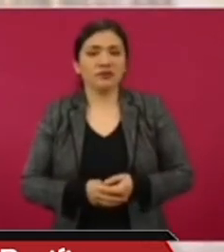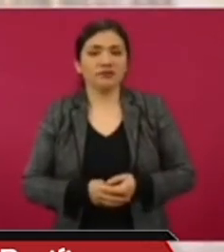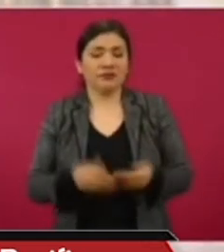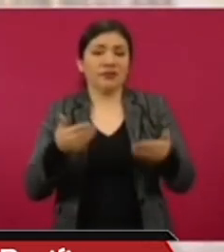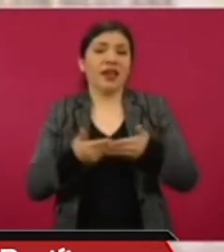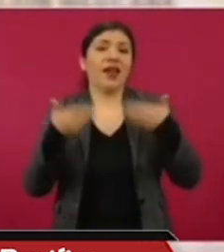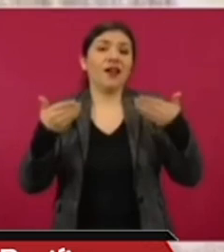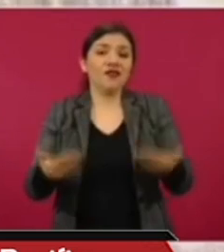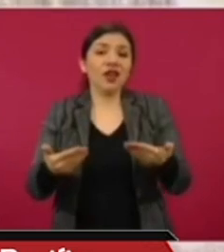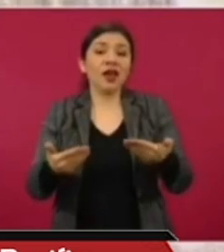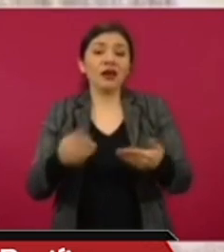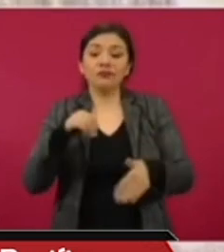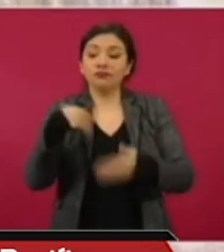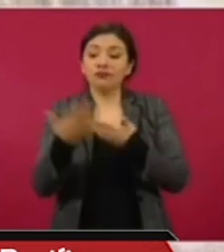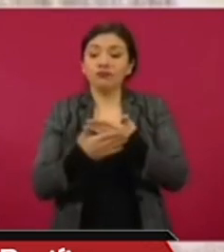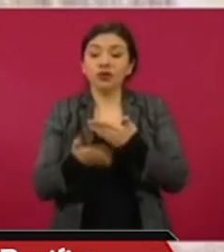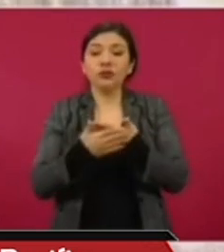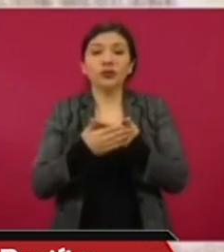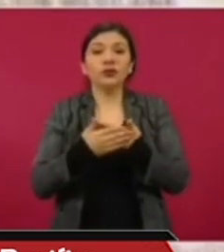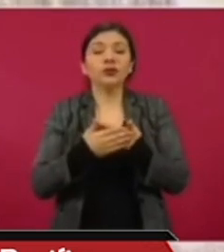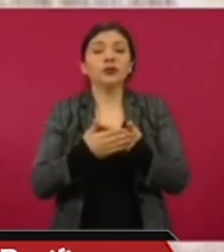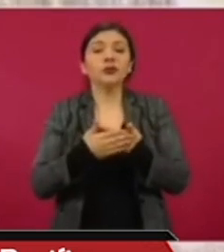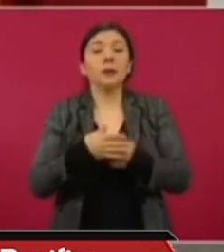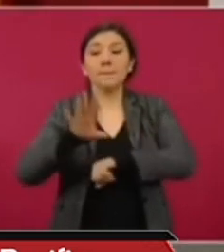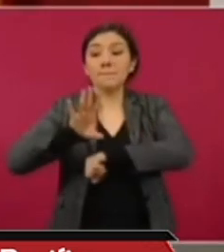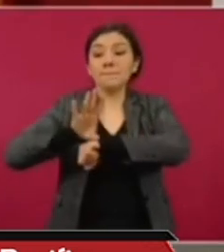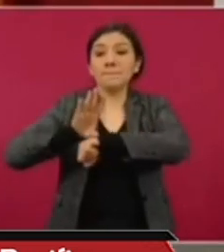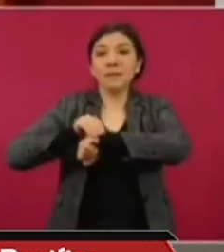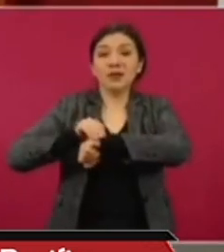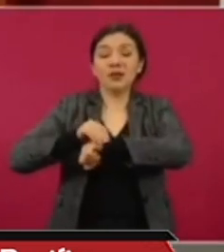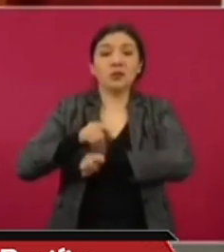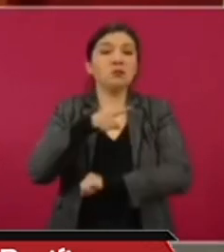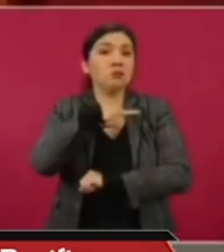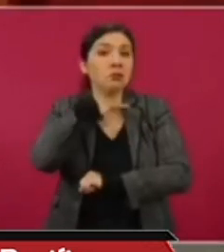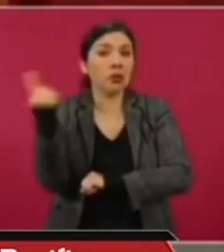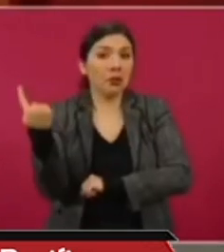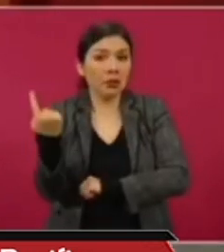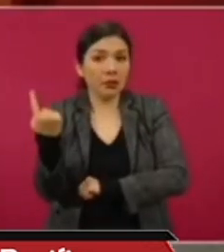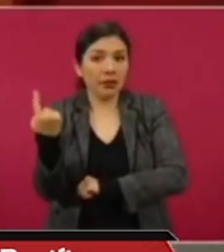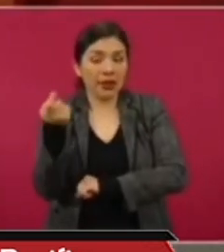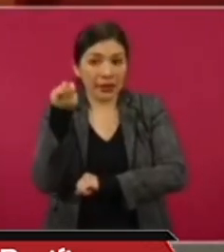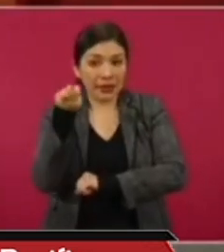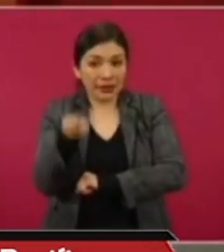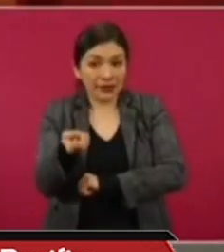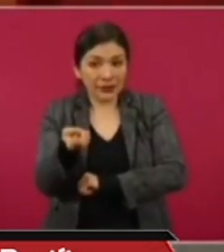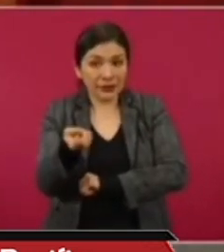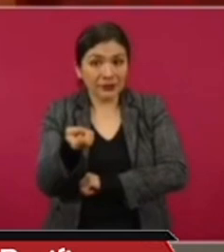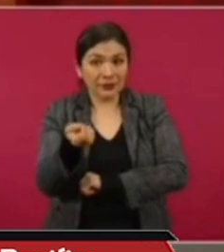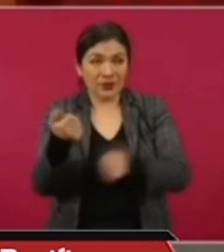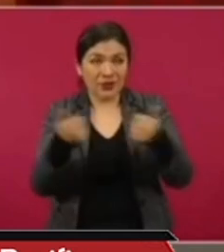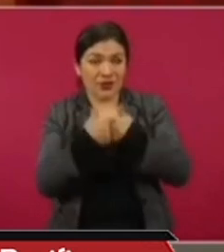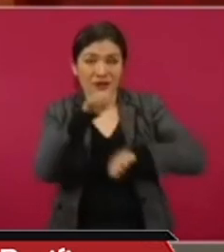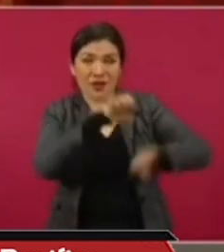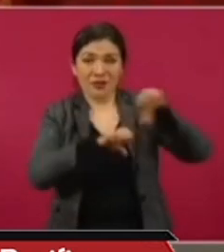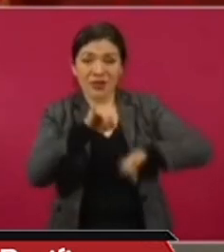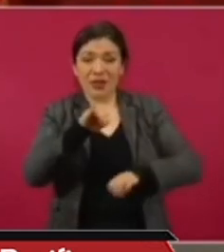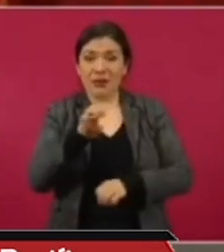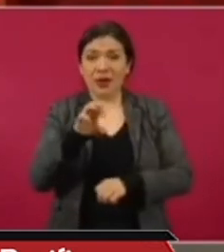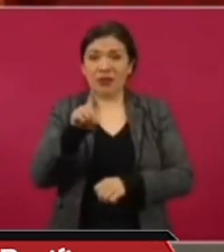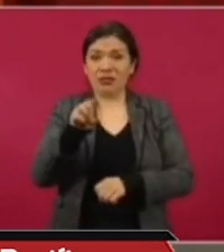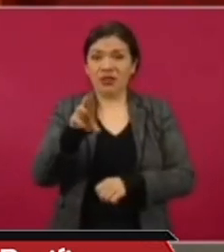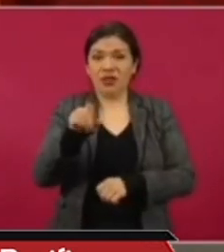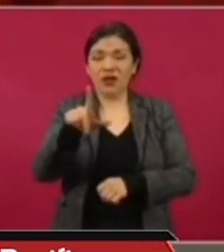ahora se les vence un permiso Iberdrola y